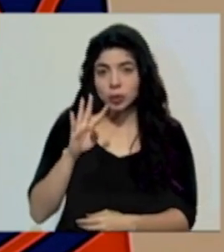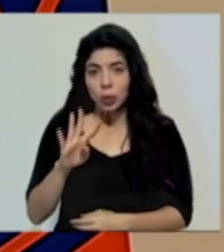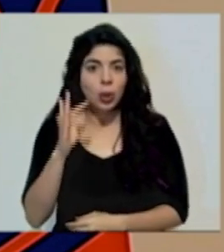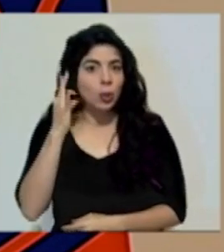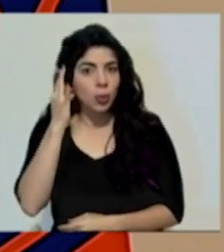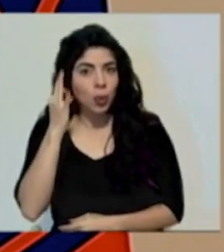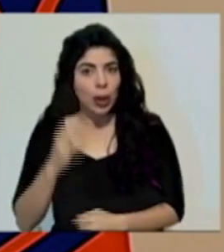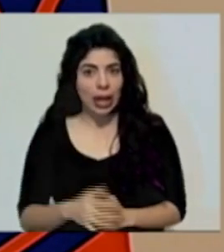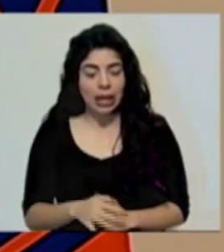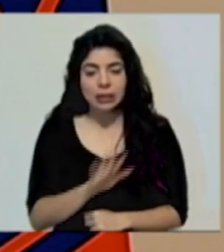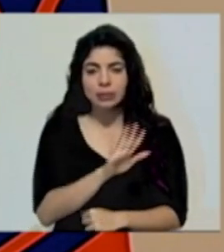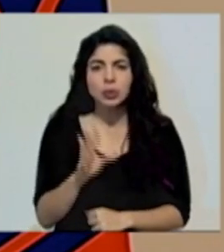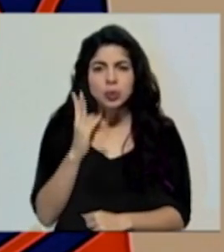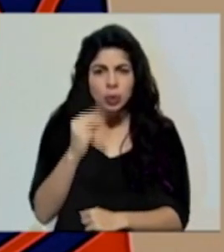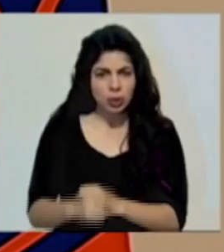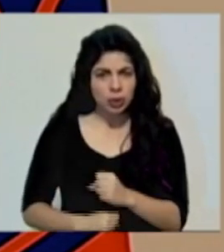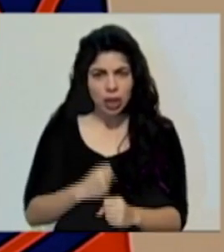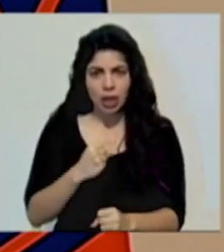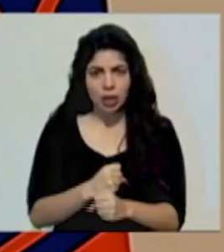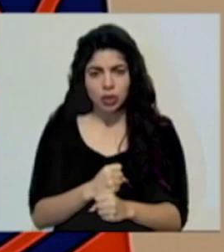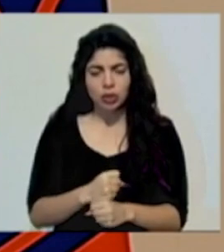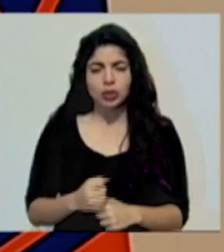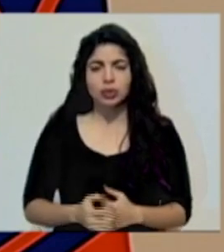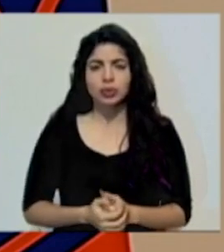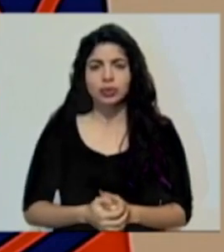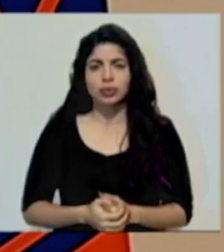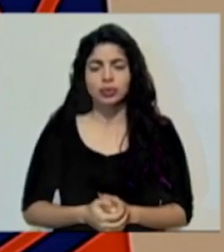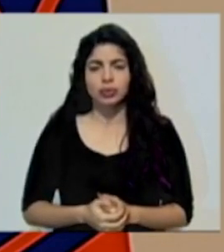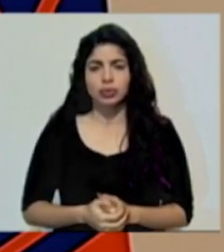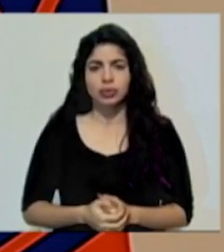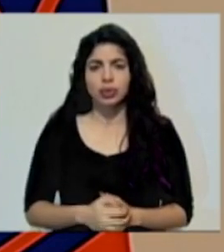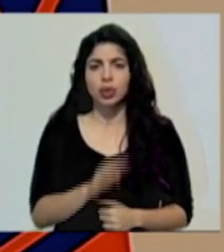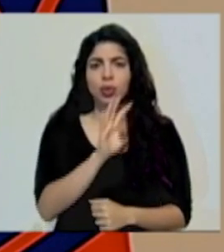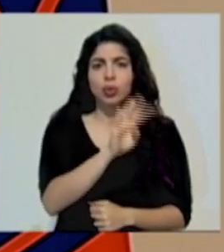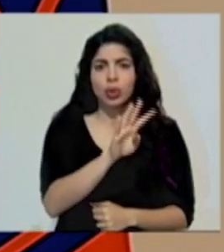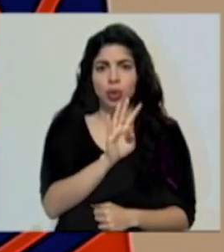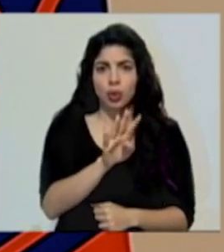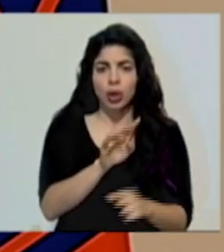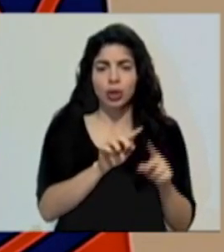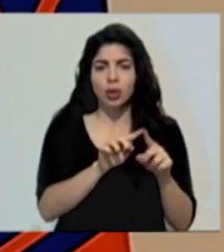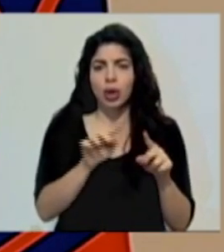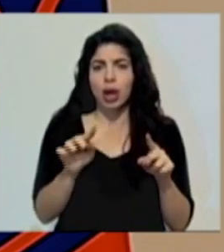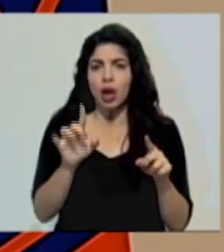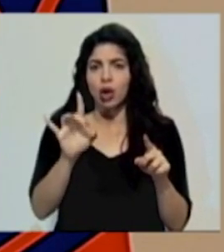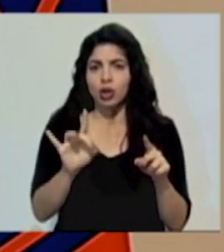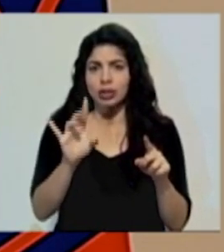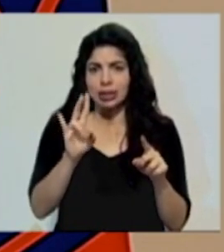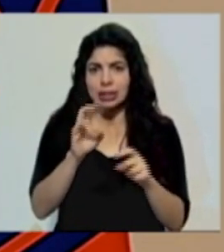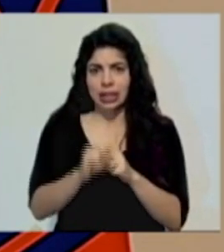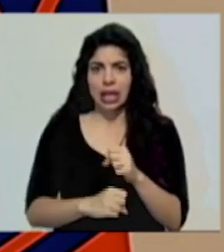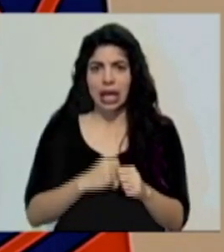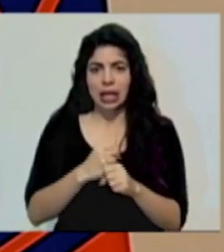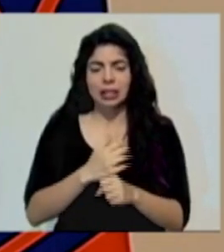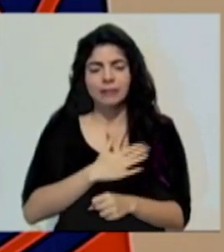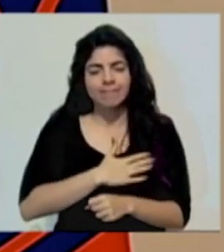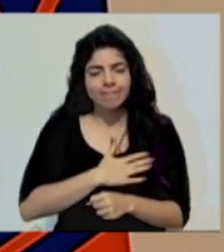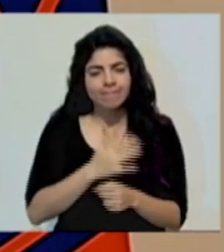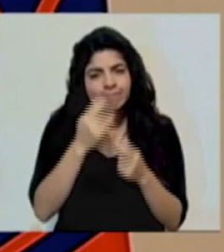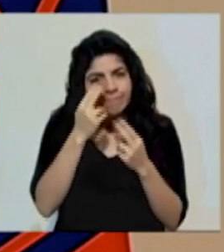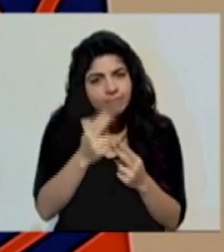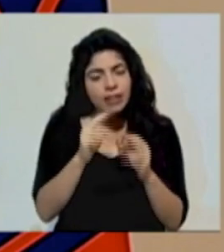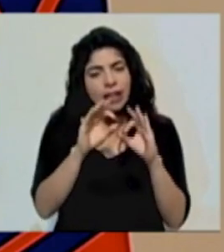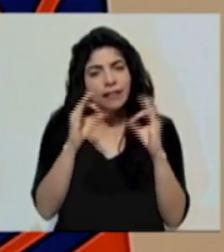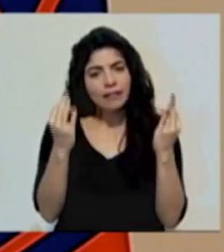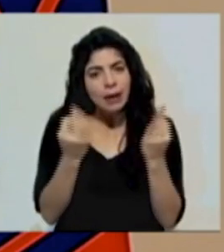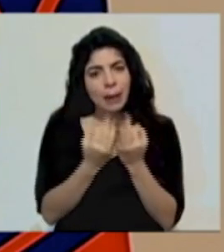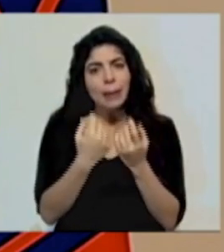4 mujeres, con un rango de edad de 44 a 87 años. Nuestras condolencias a